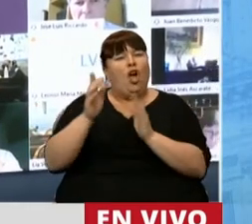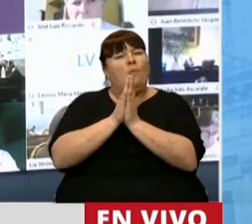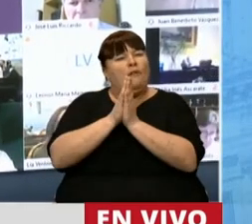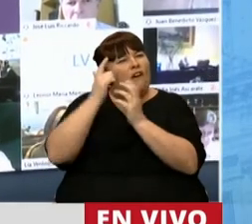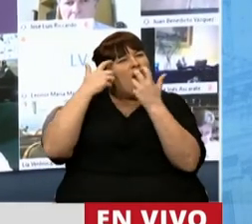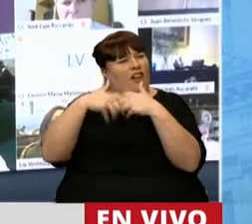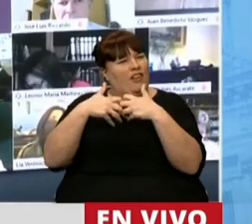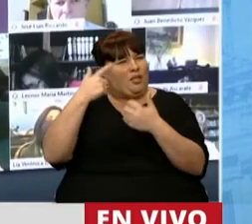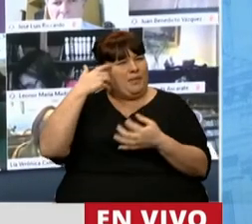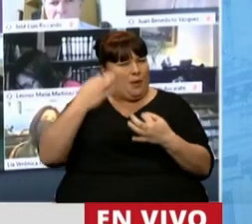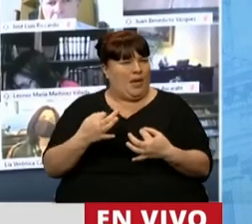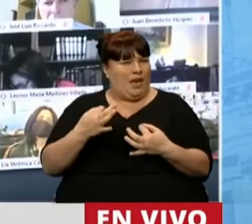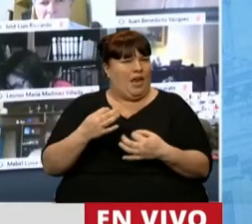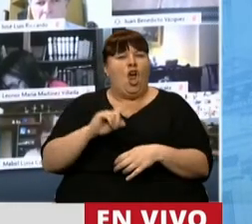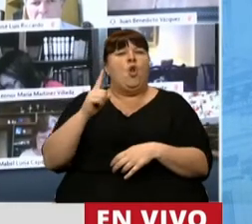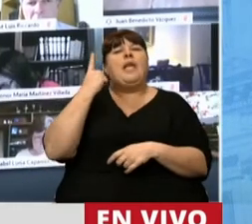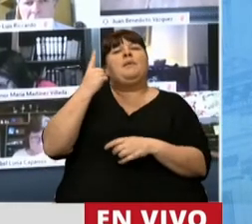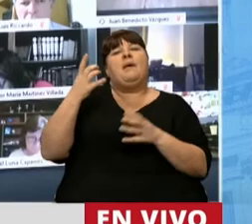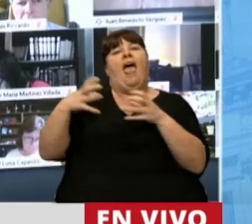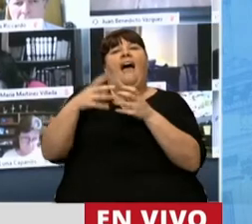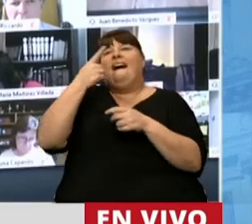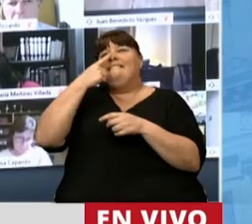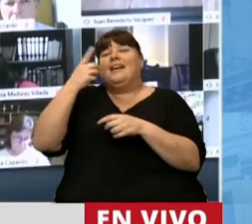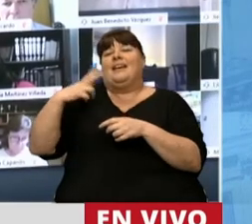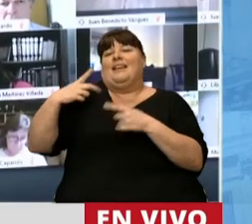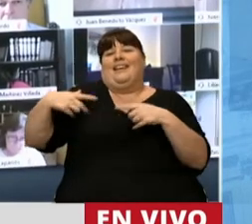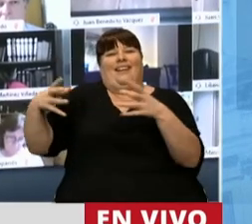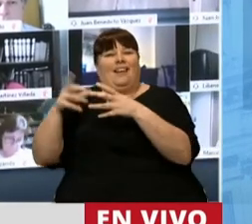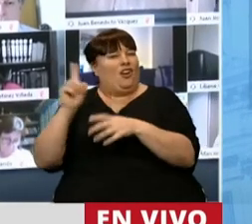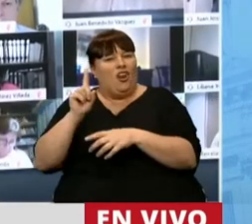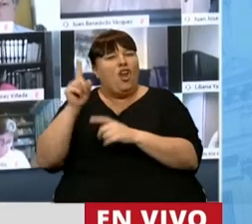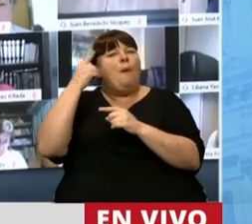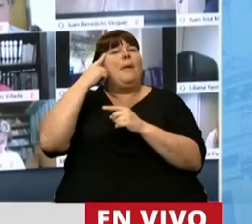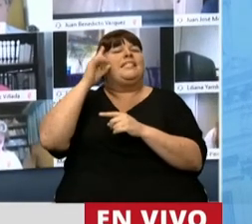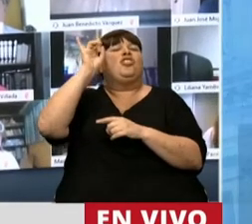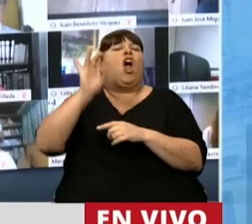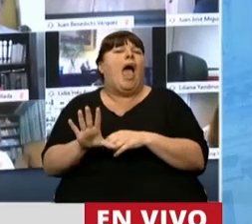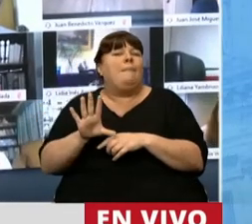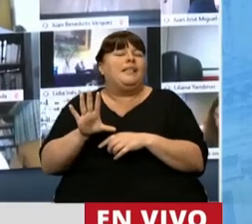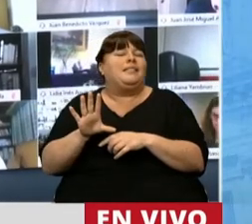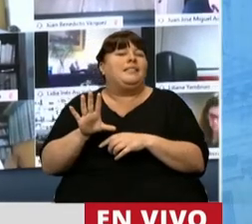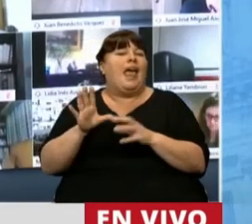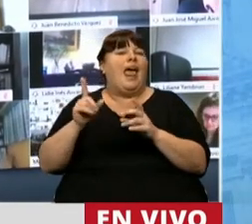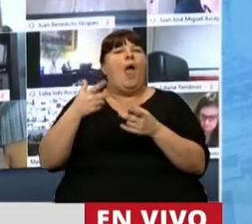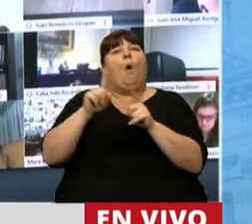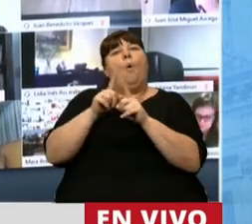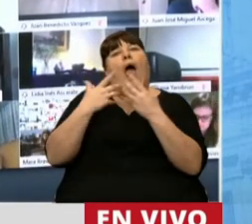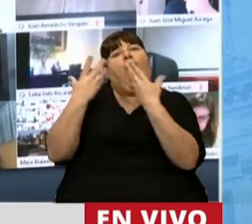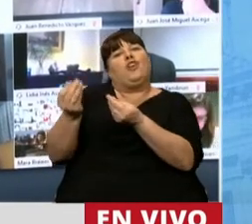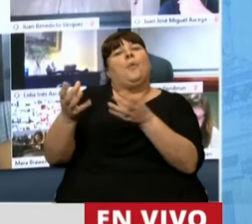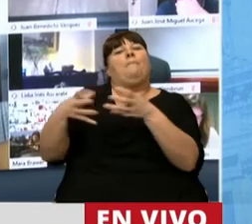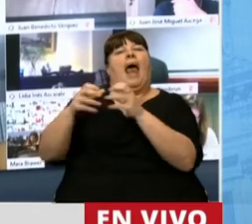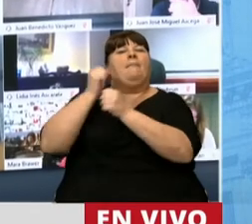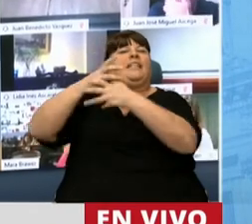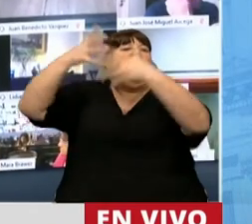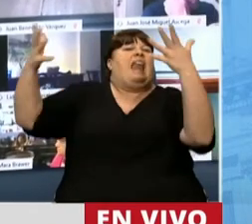reflexionen. No antepongan intereses personales. No antepongan solamente hacer lobby para los